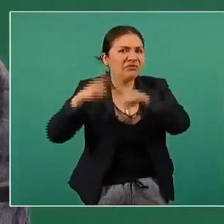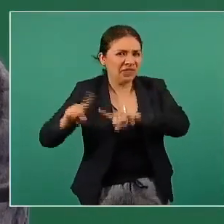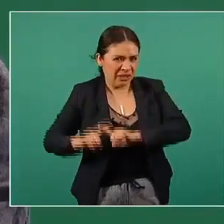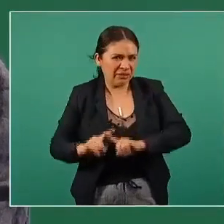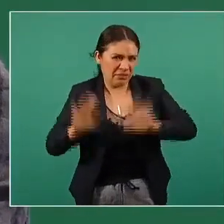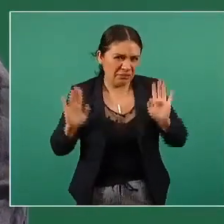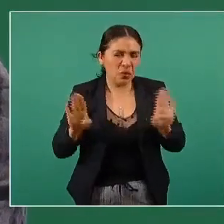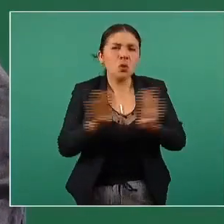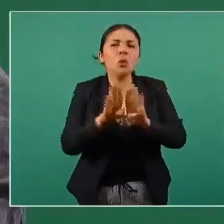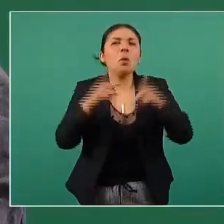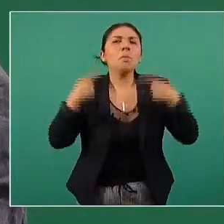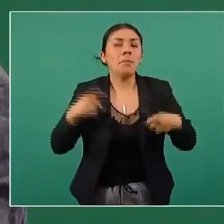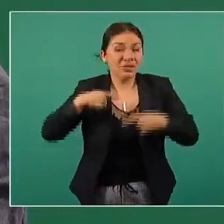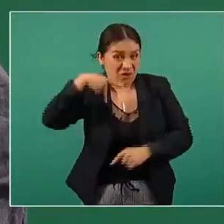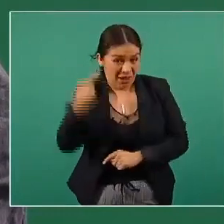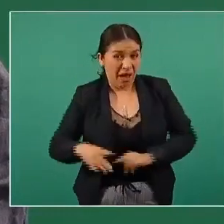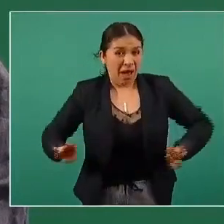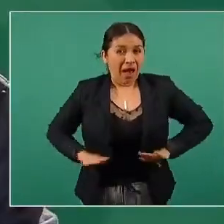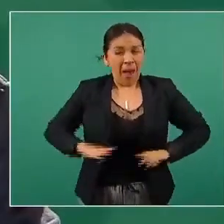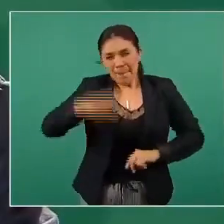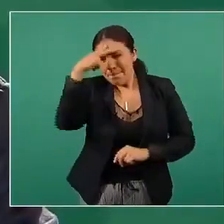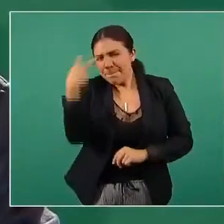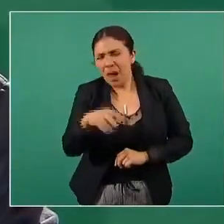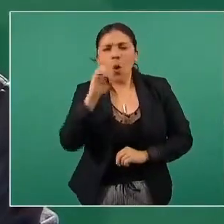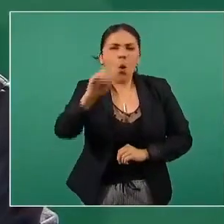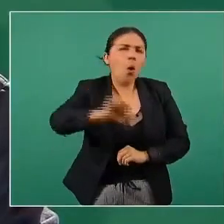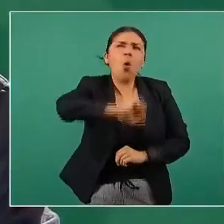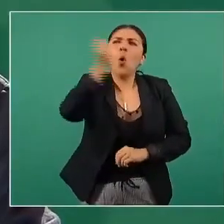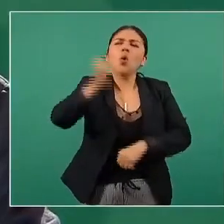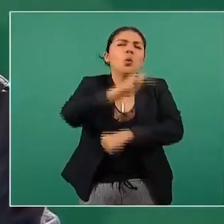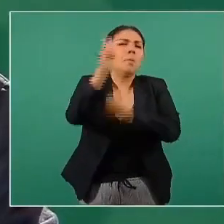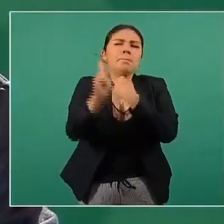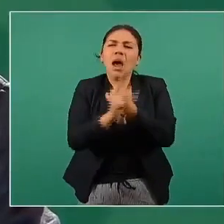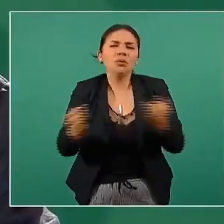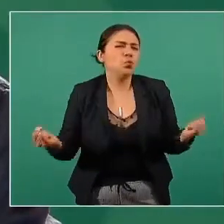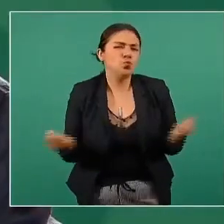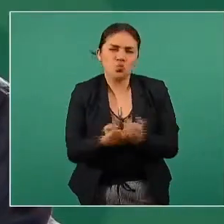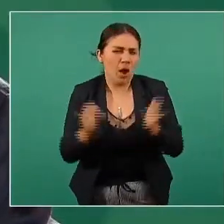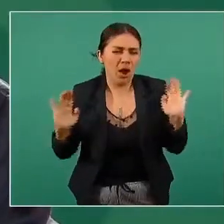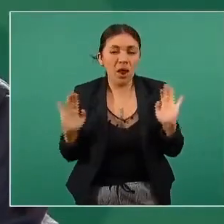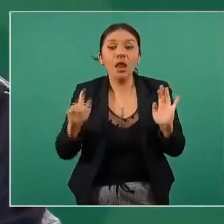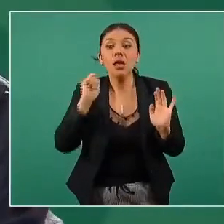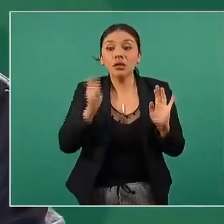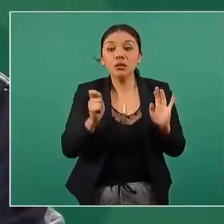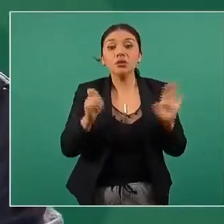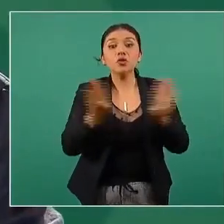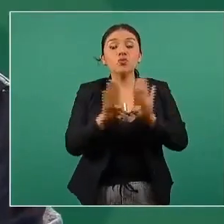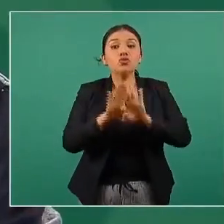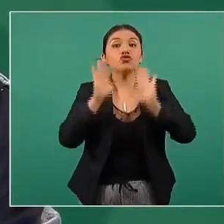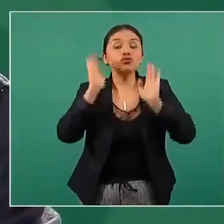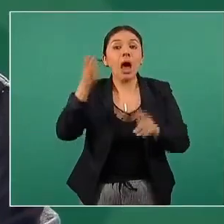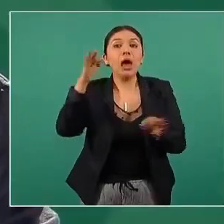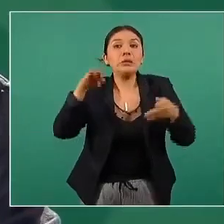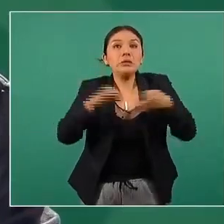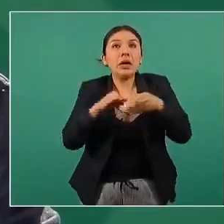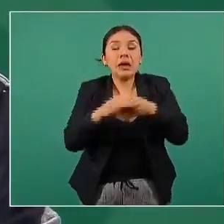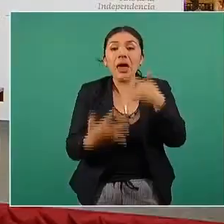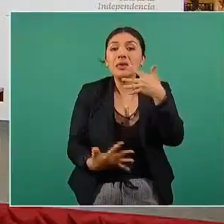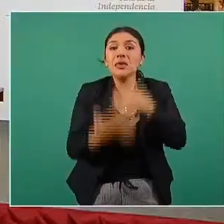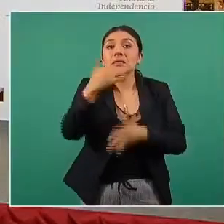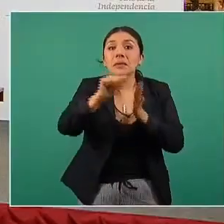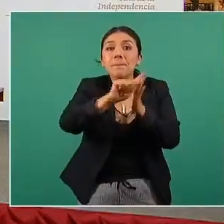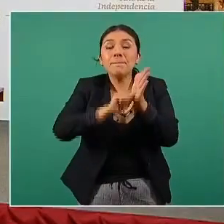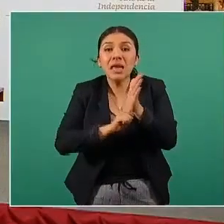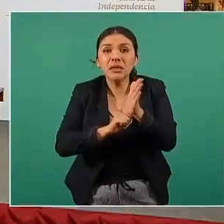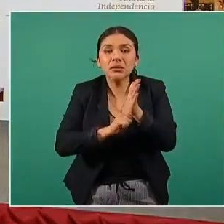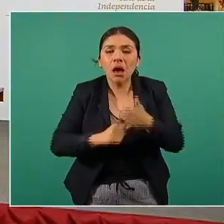una población, la de México como la de cualquier otro lugar del mundo, que ha estado a lo largo de casi 15 meses